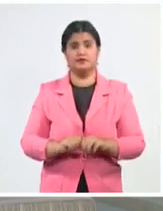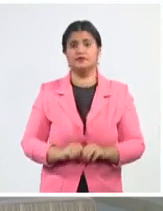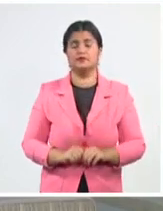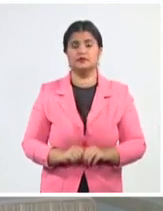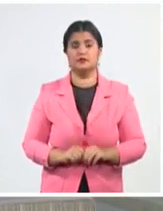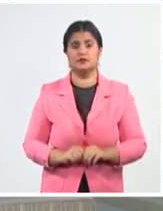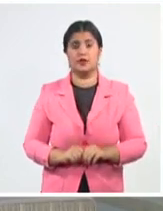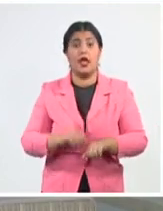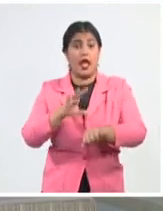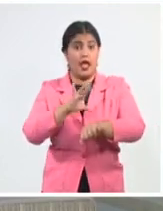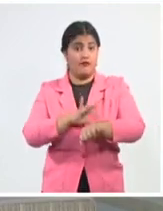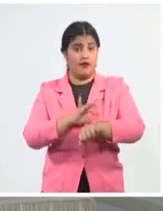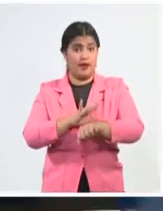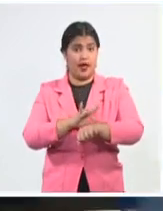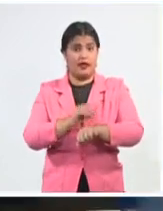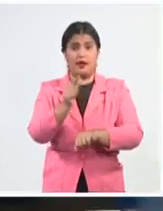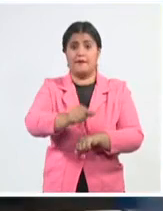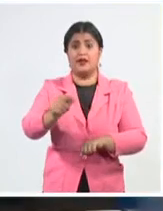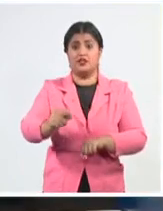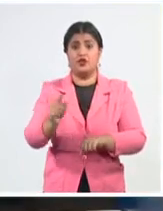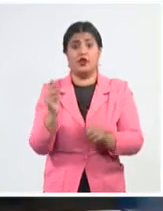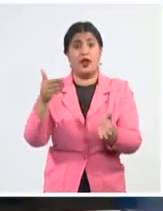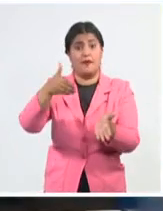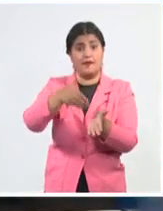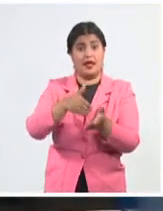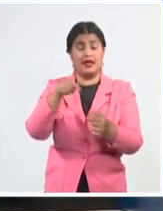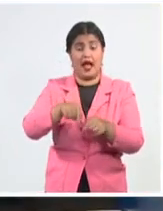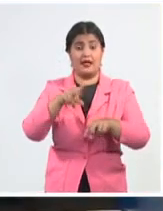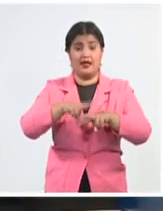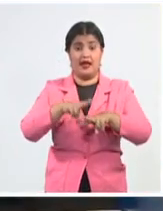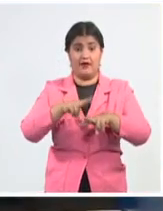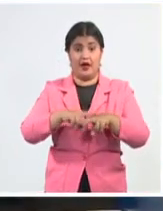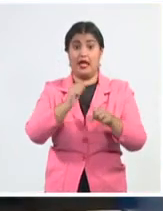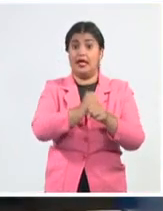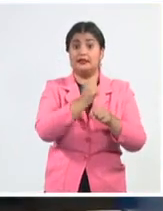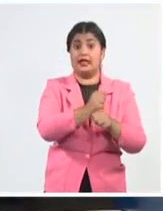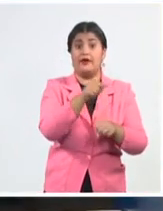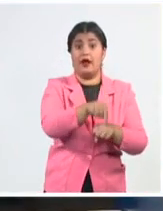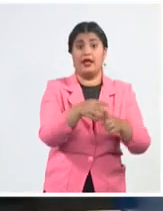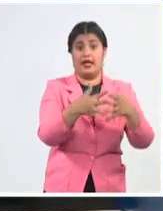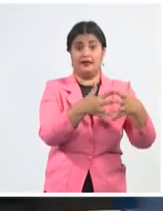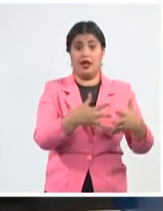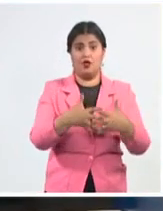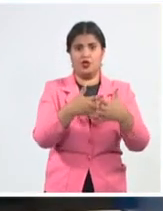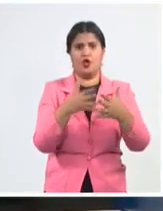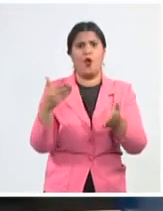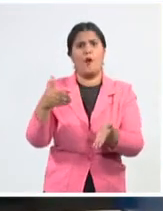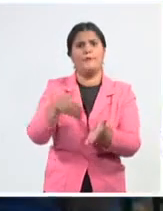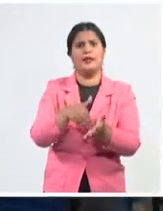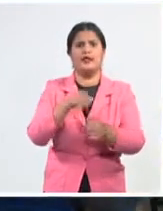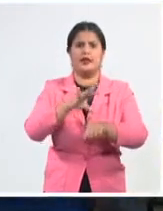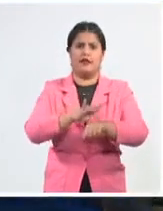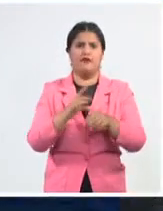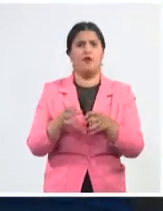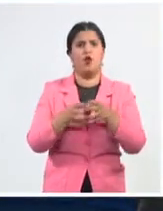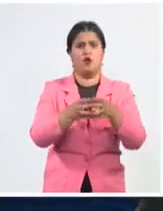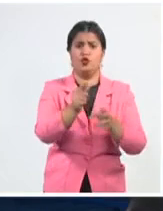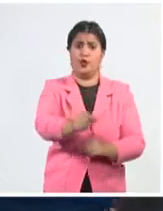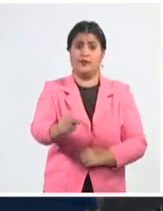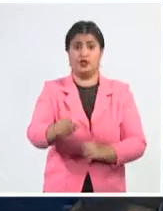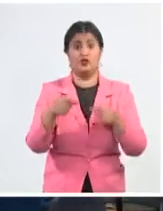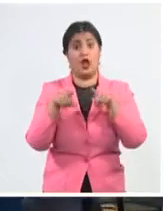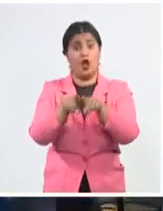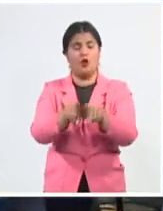sus familias en La Habana en septiembre de 2017. En conferencia de prensa el doctor Michel Valdés Sosa, director del Centro de